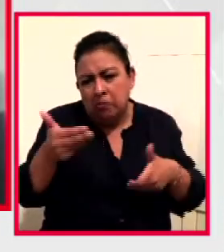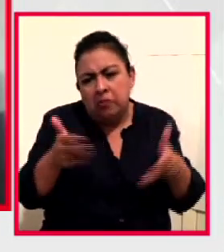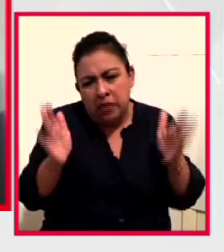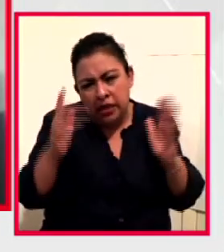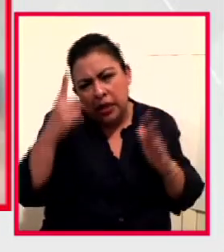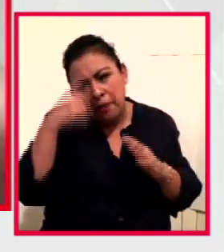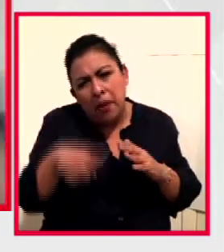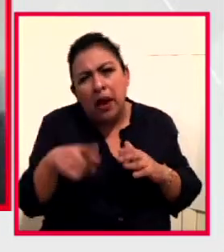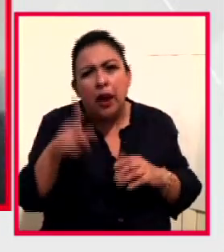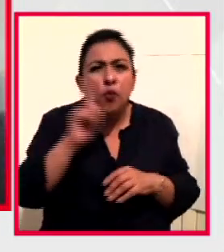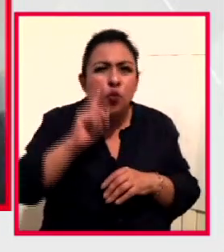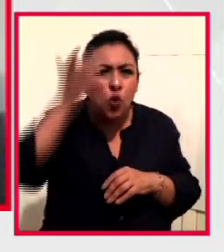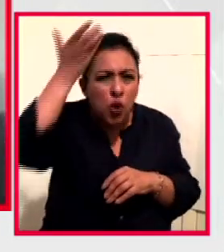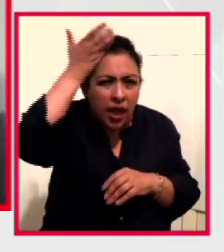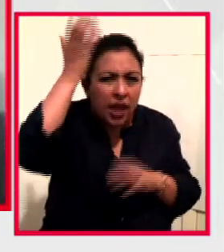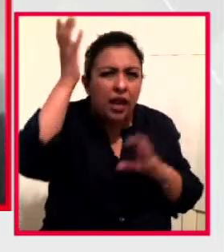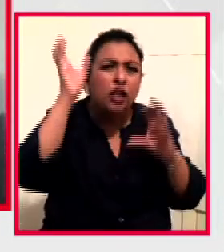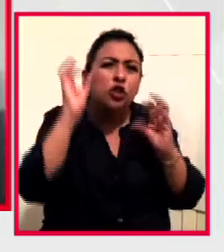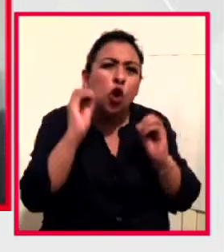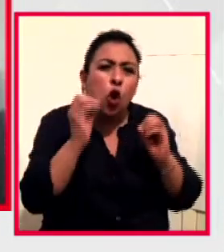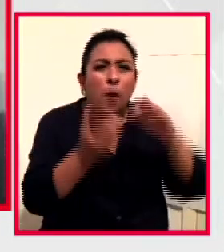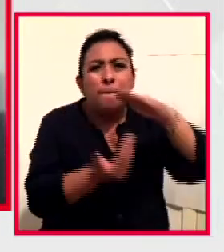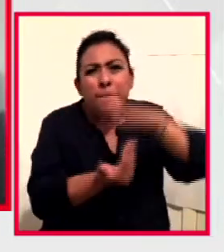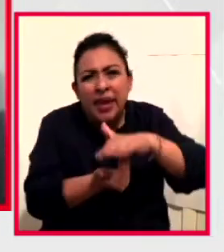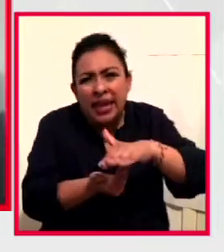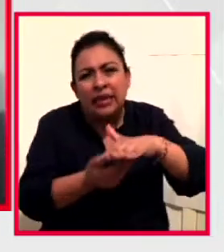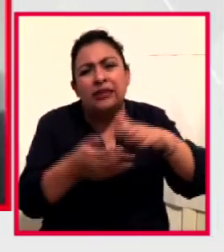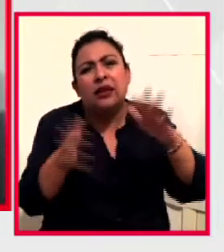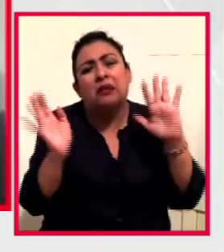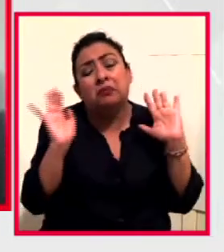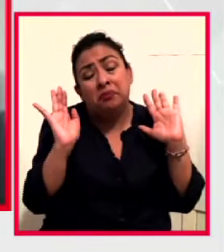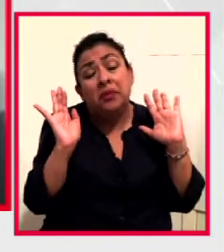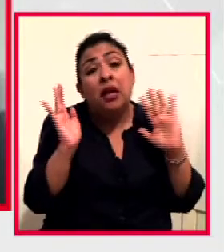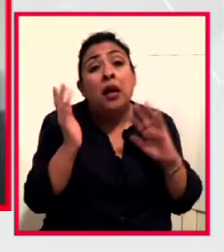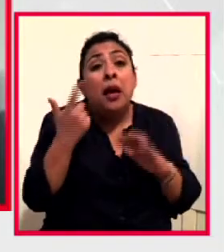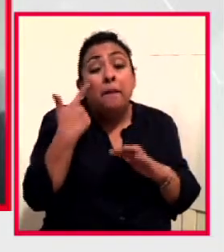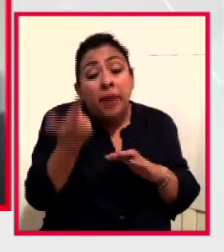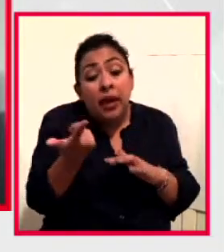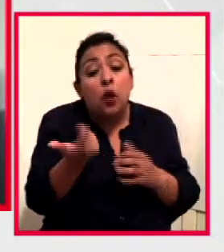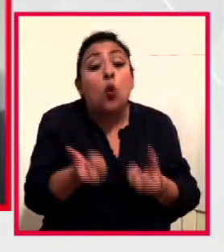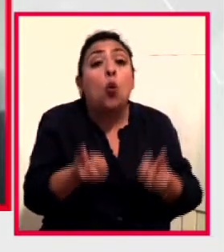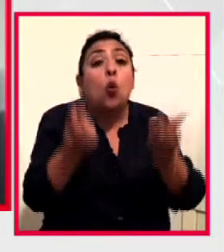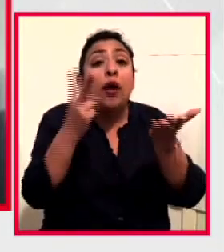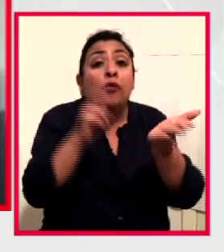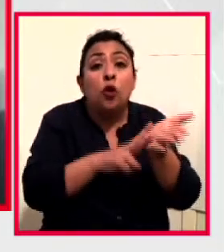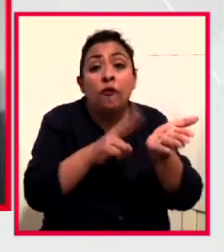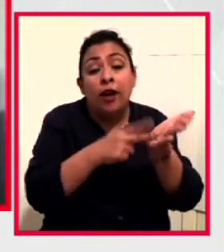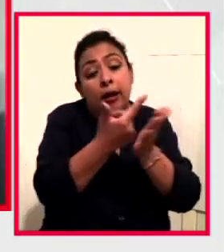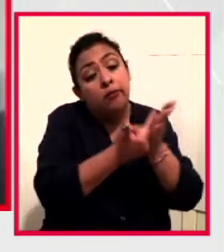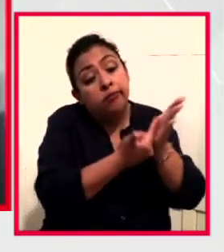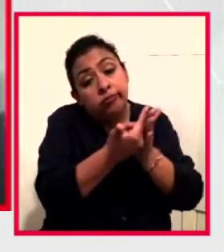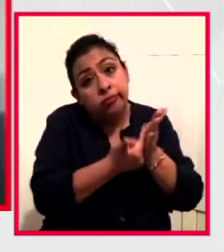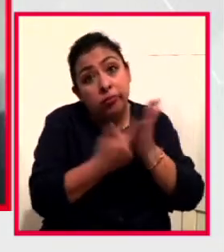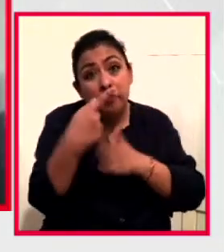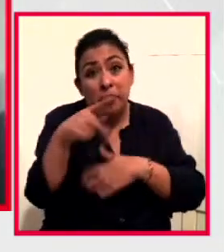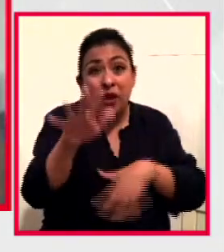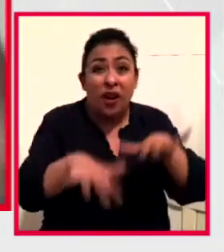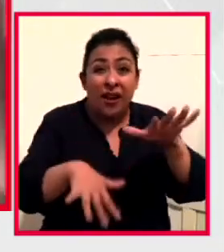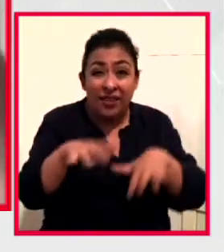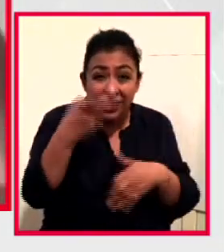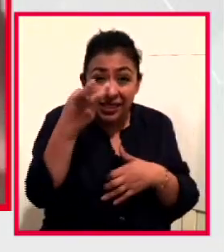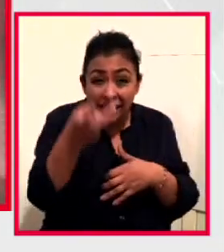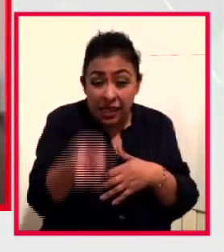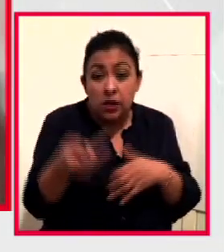las enfermeras, algunos escritorios y estamos presupuestando esos trabajos. Pero hay muchas veces que estos son